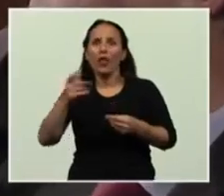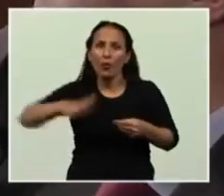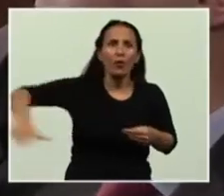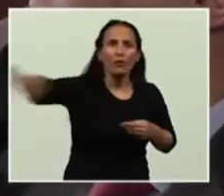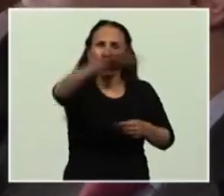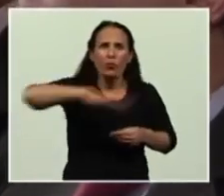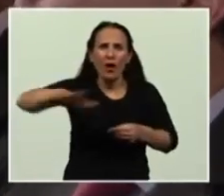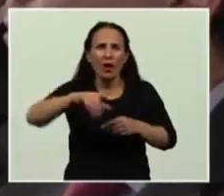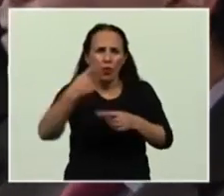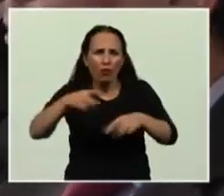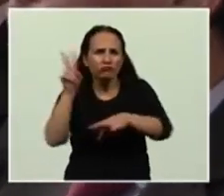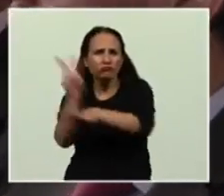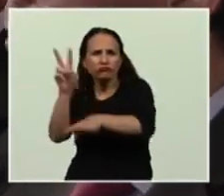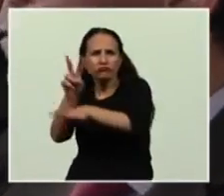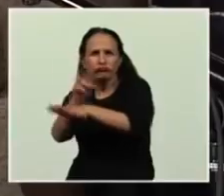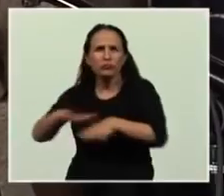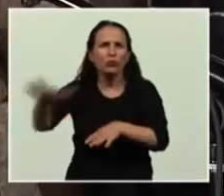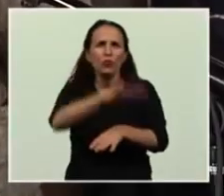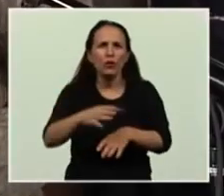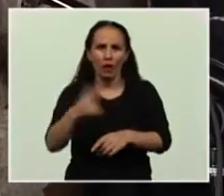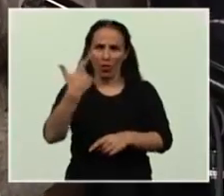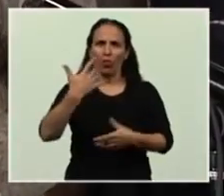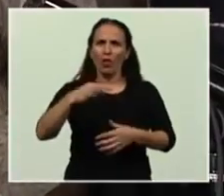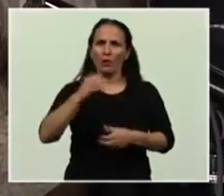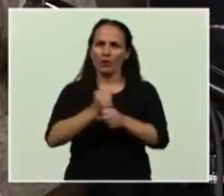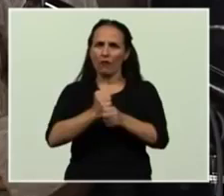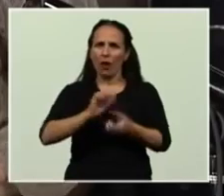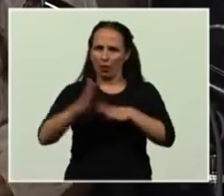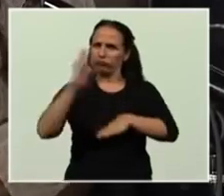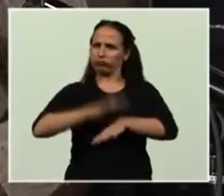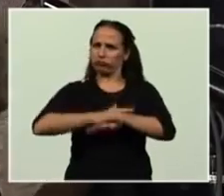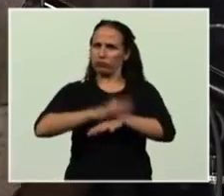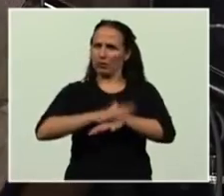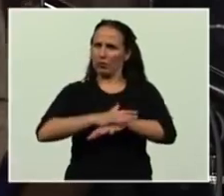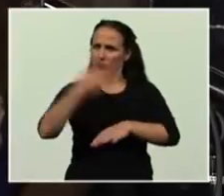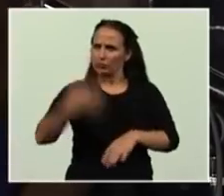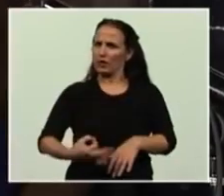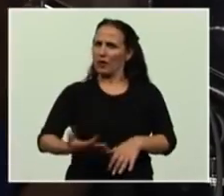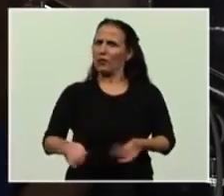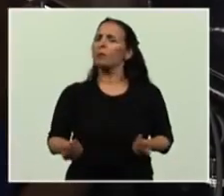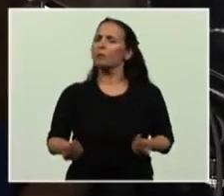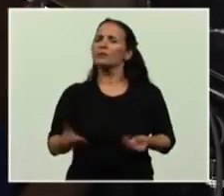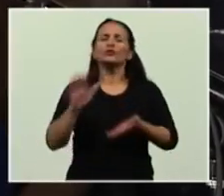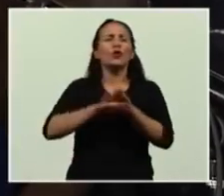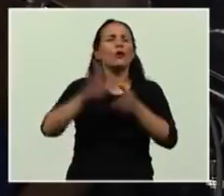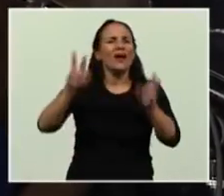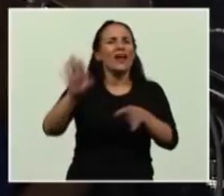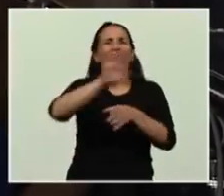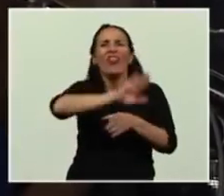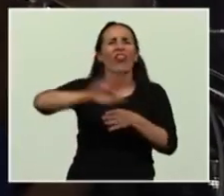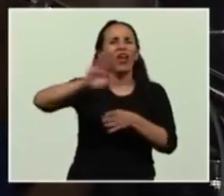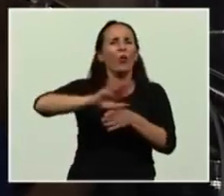pueblo y hacerlo en forma responsable, de porque este tema de la deuda